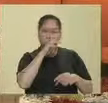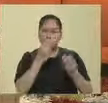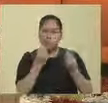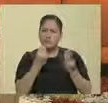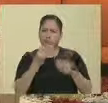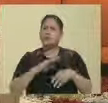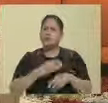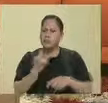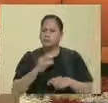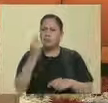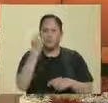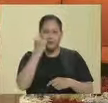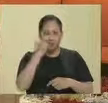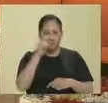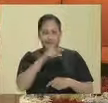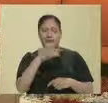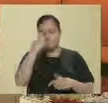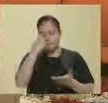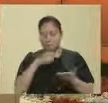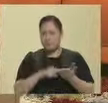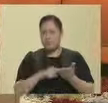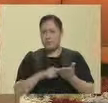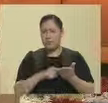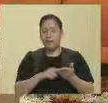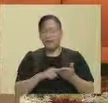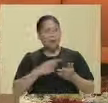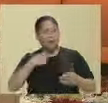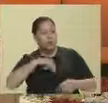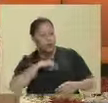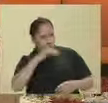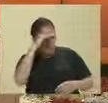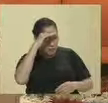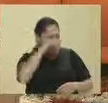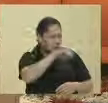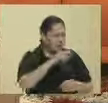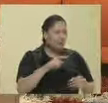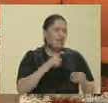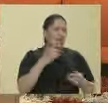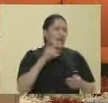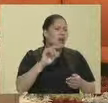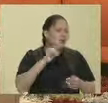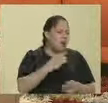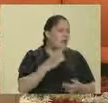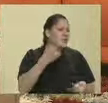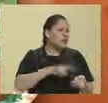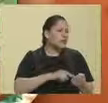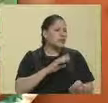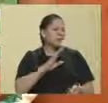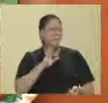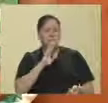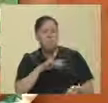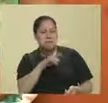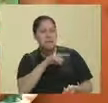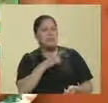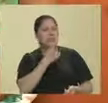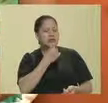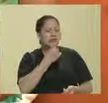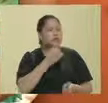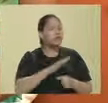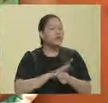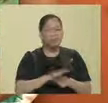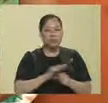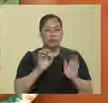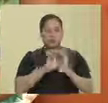Yo creo que lo primero es que pensamos en que algo malo puede tener el niño. Los dolores de cabeza,